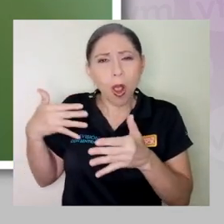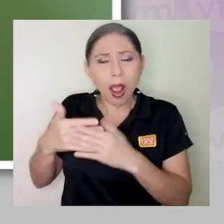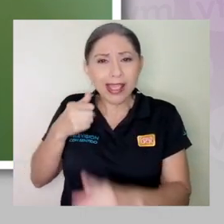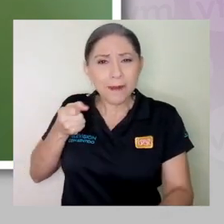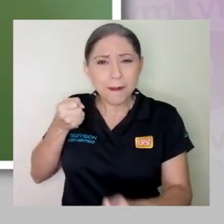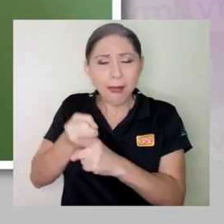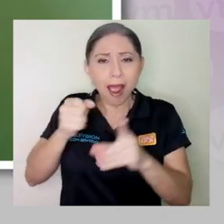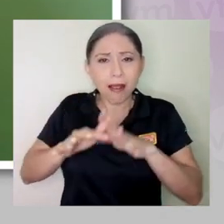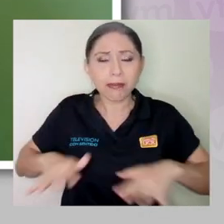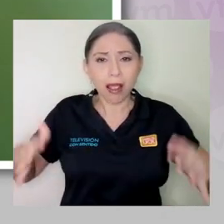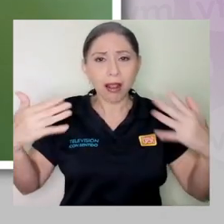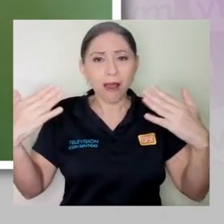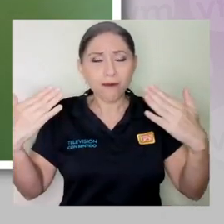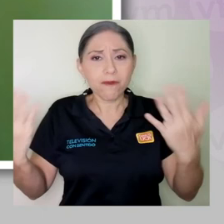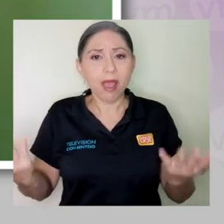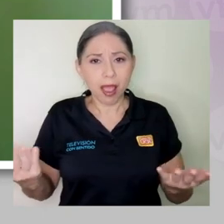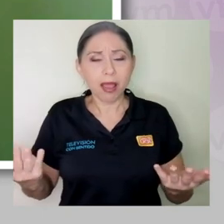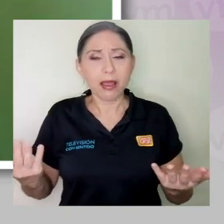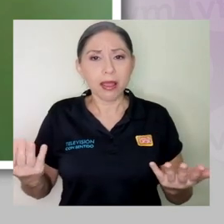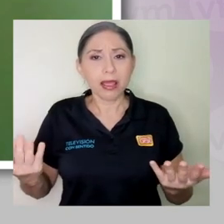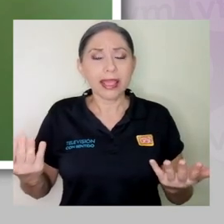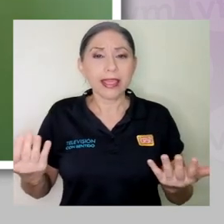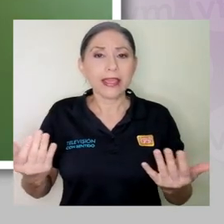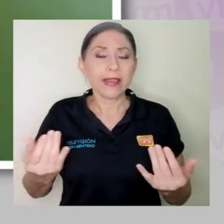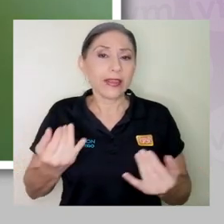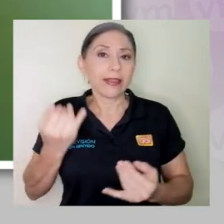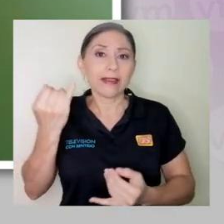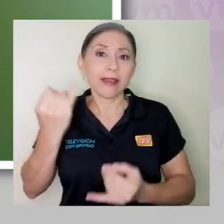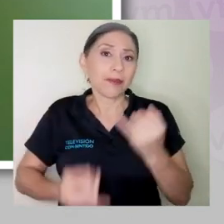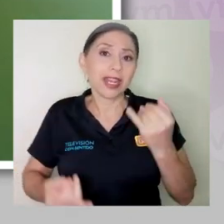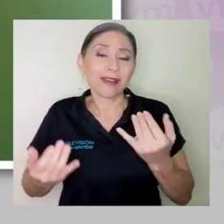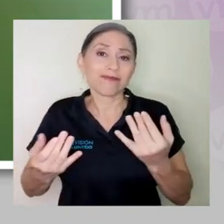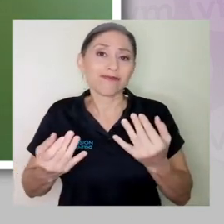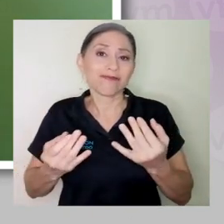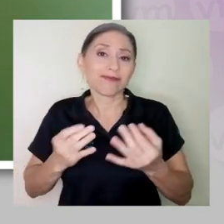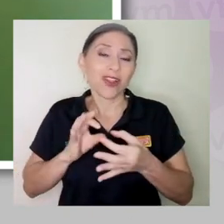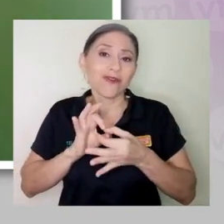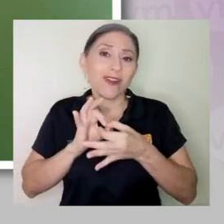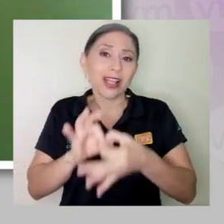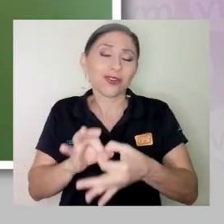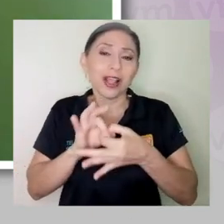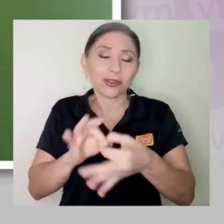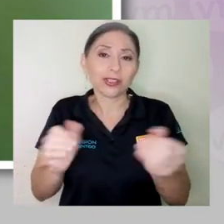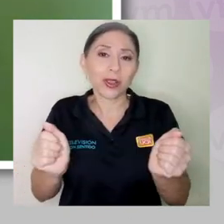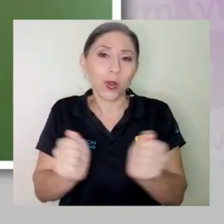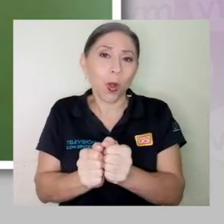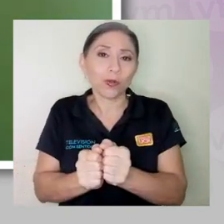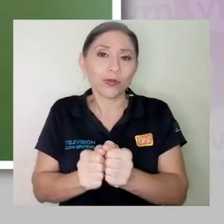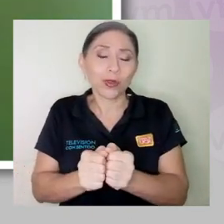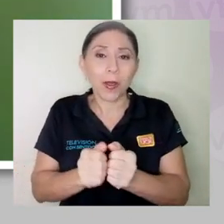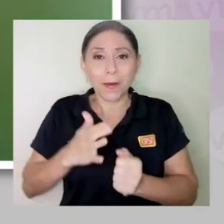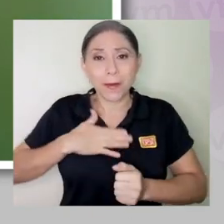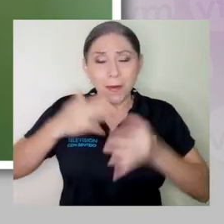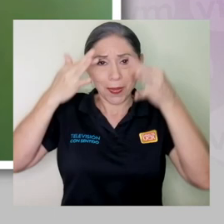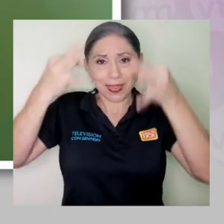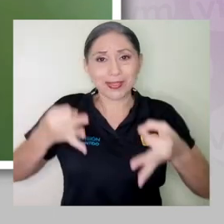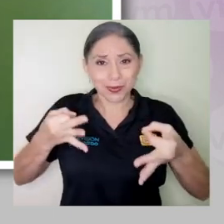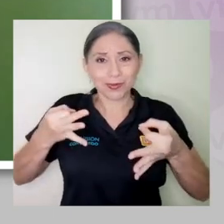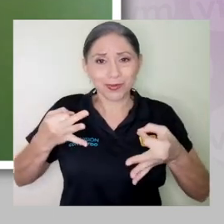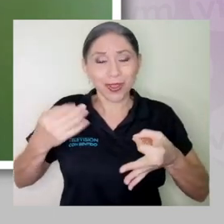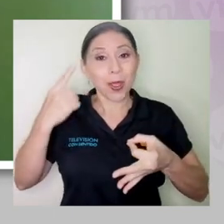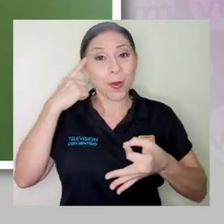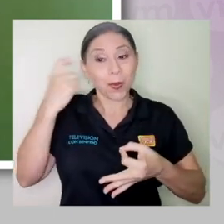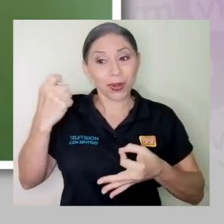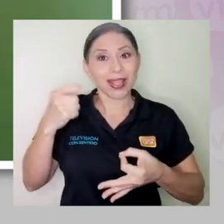terminan relacionándose con lo que yo decidí, porque es una decisión, con lo que yo decidí